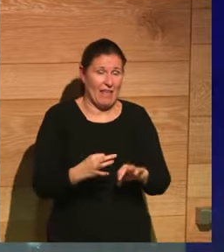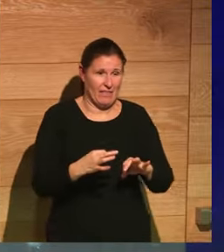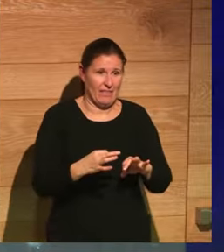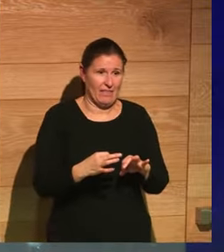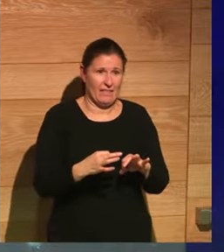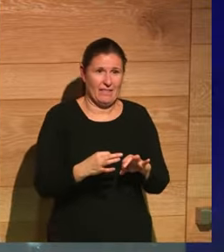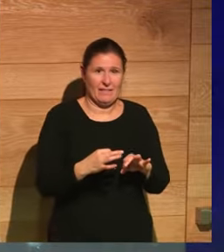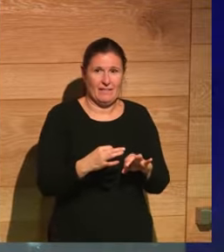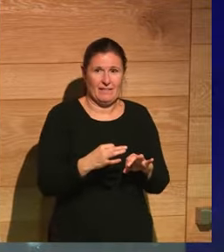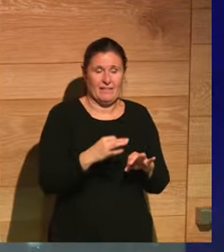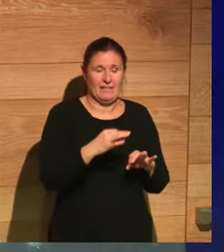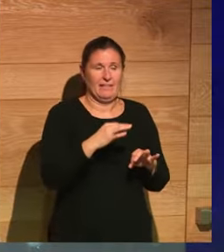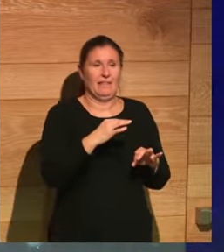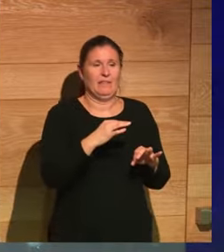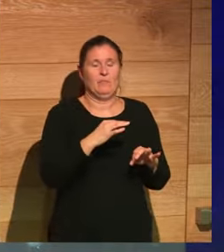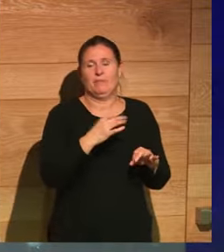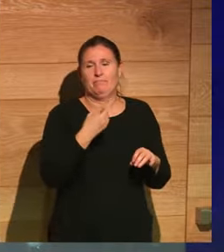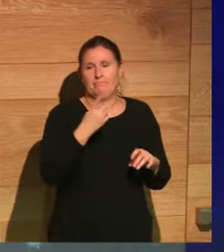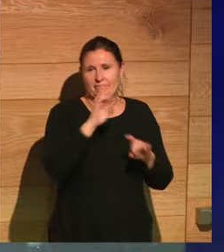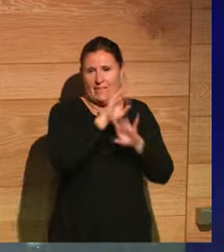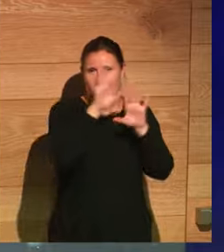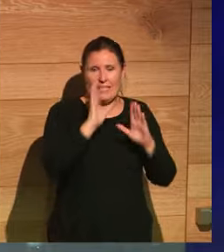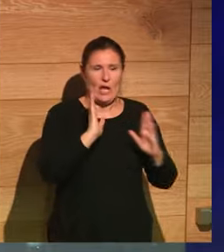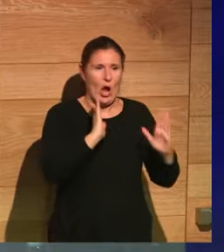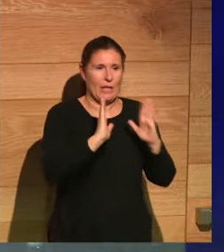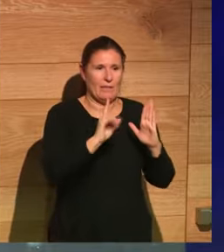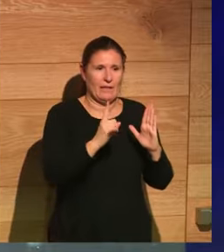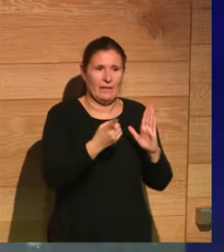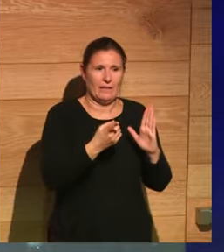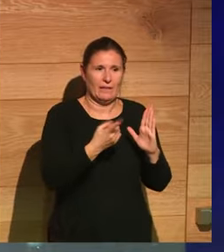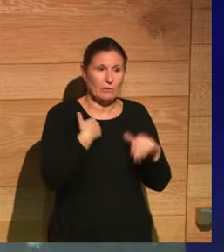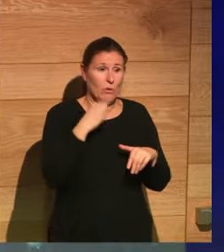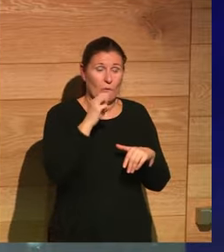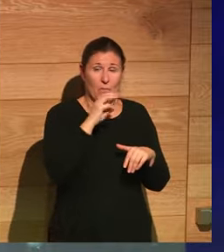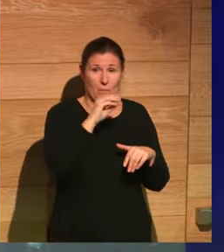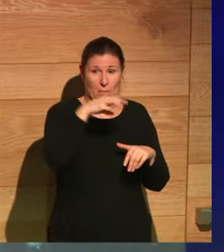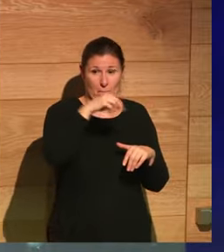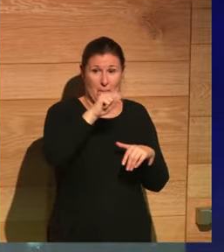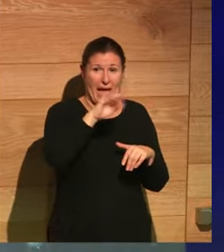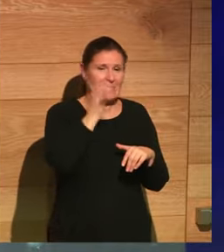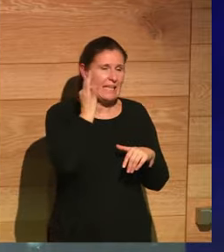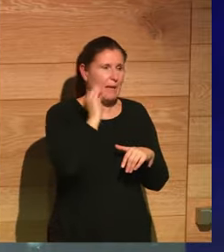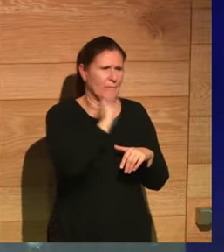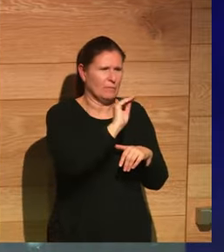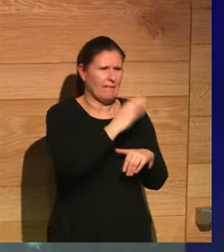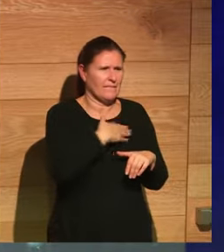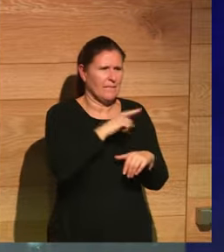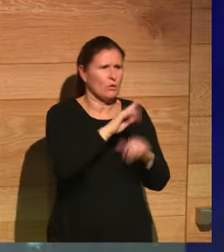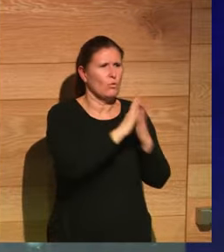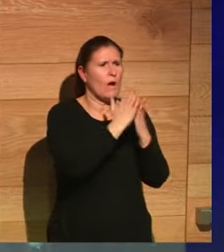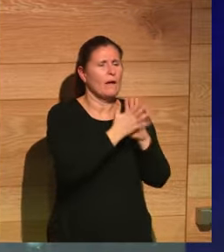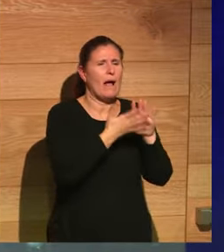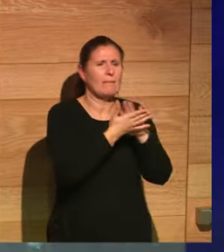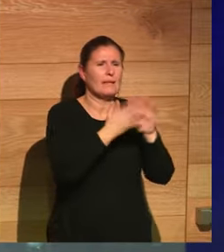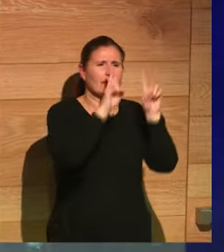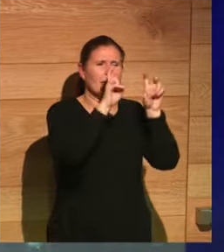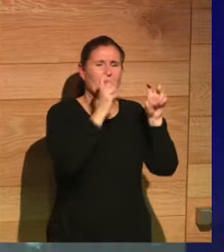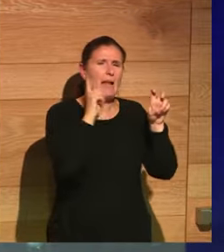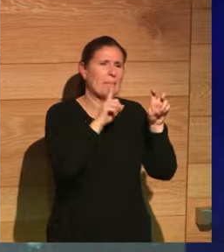Está claro que en Néstor hay una etapa que le apasiona, y te quería preguntar, Marta, también, cuando tú vas en tu libro de la mentira